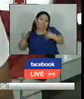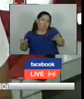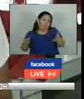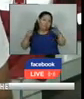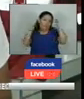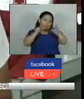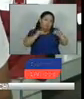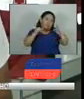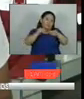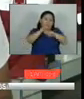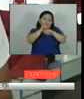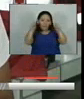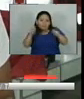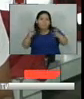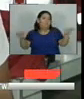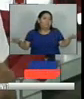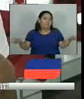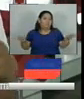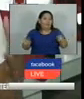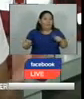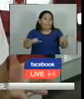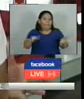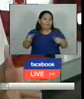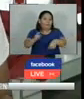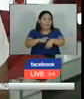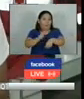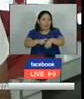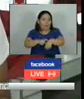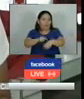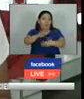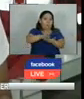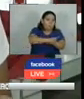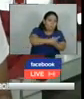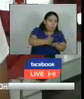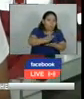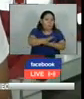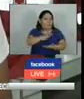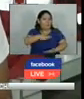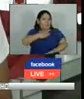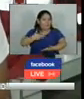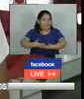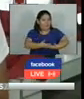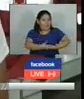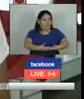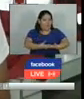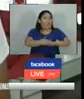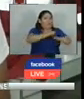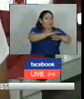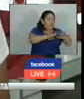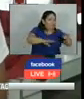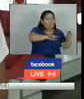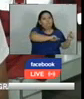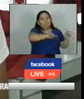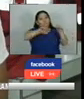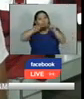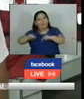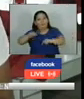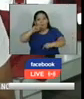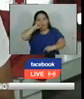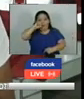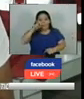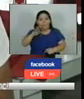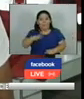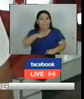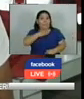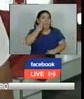pues se nos dé la oportunidad y pues compartir con mi hijo y ya en el momento de venir a turno pues dejarlo un